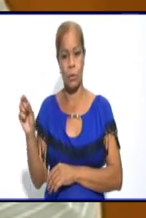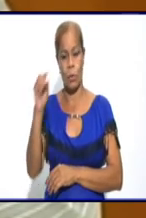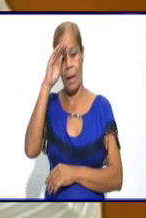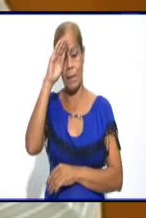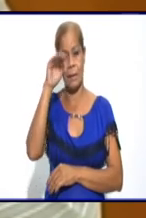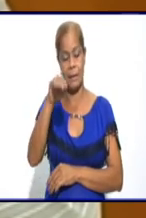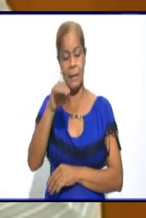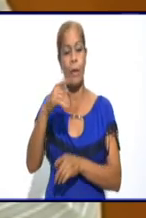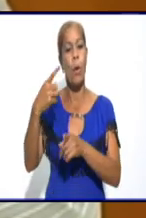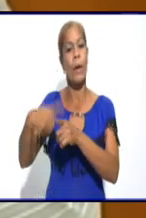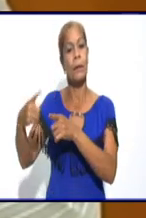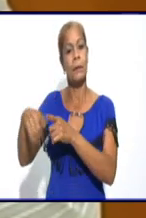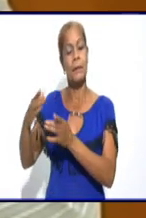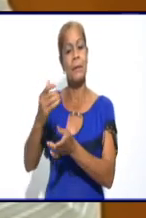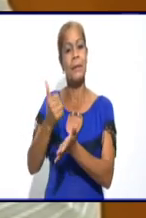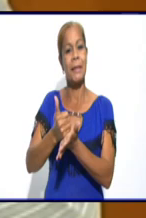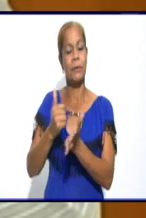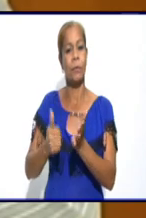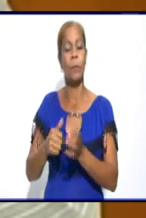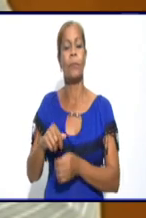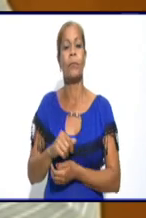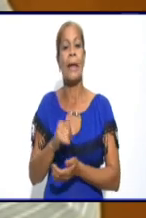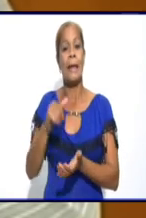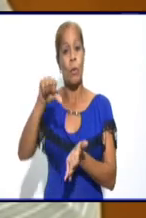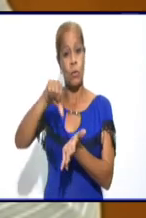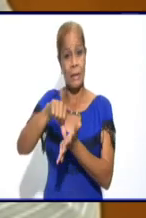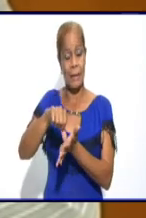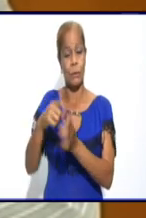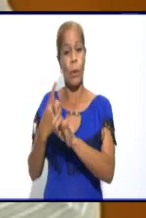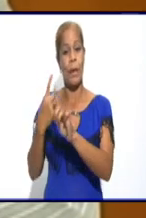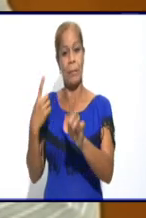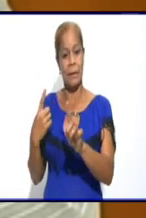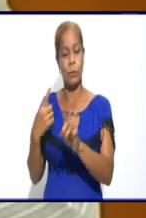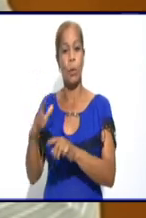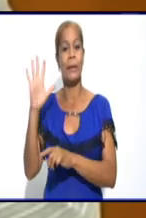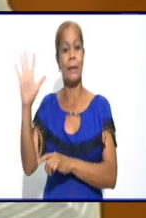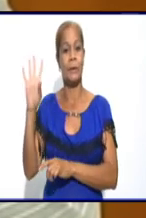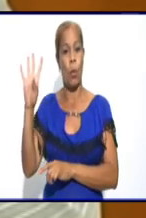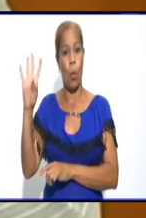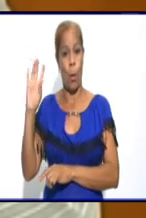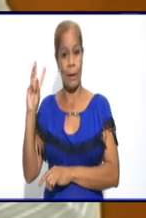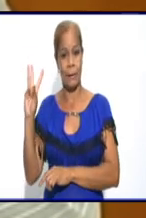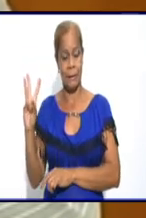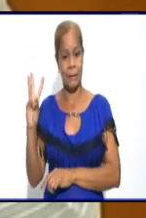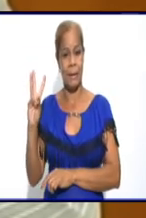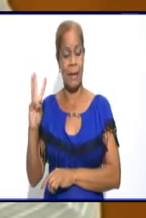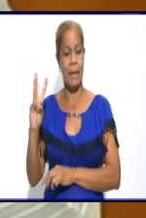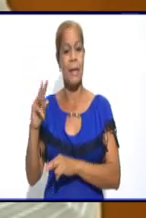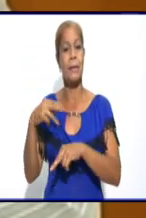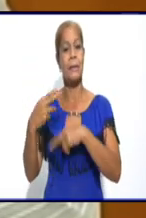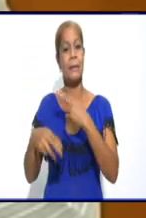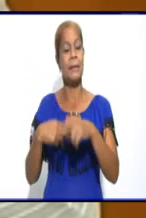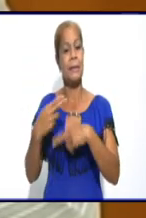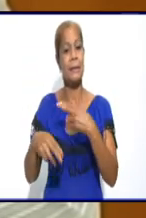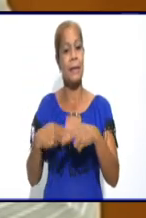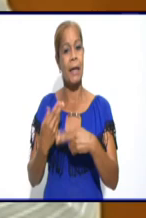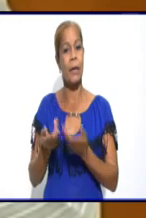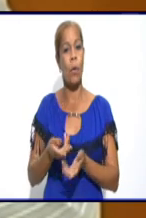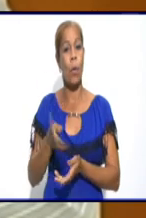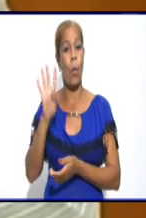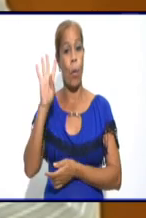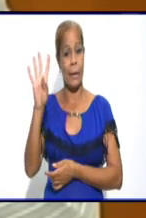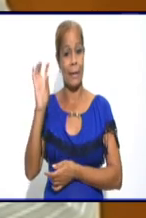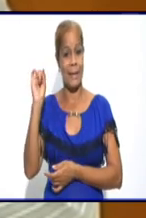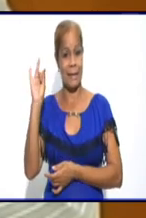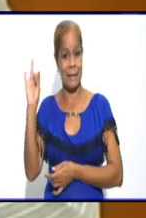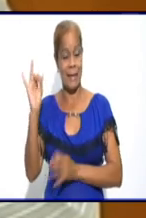en el resto de los centros hay 543 casos ingresados. Se han producido o se produjeron en el día 347 altas